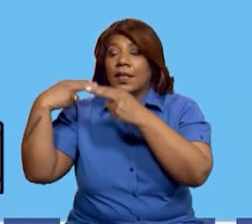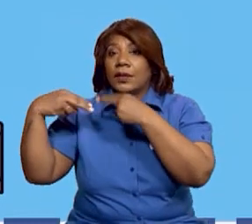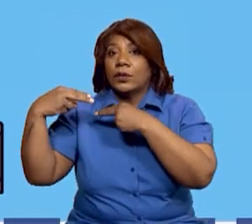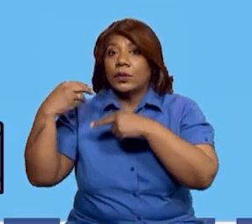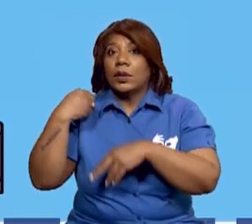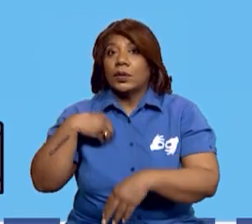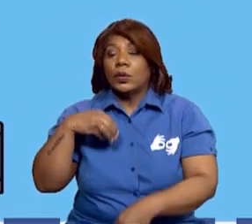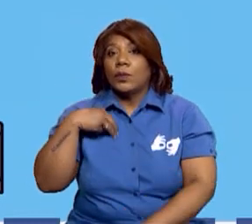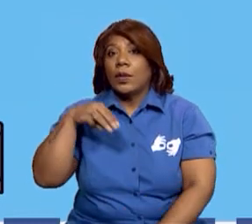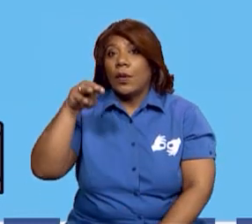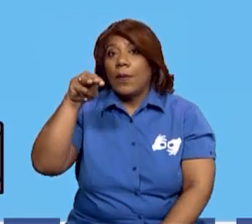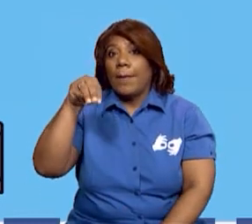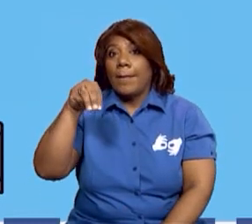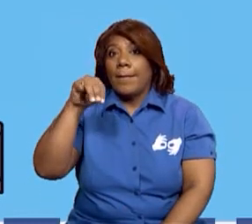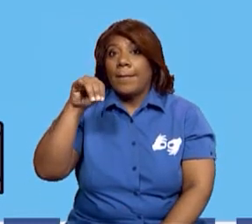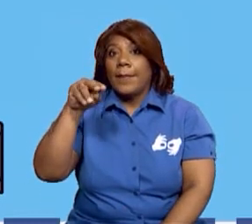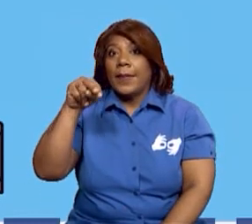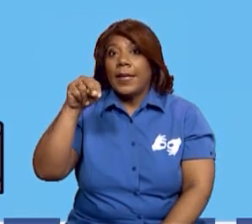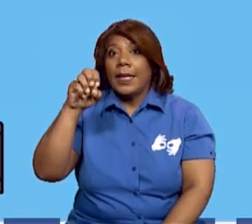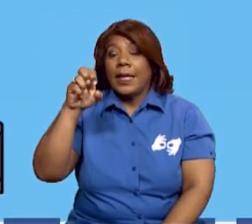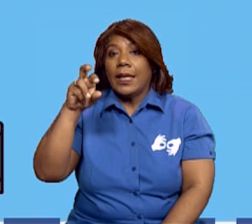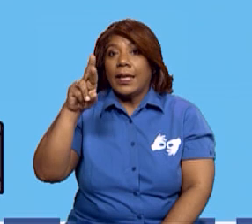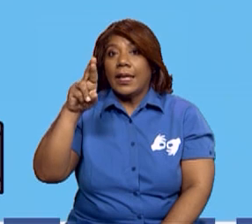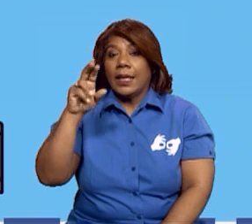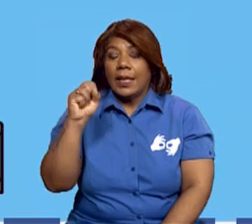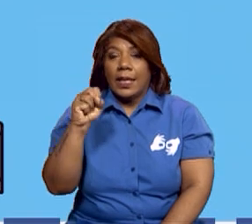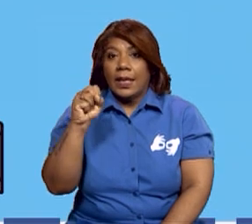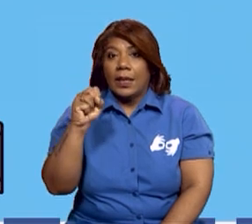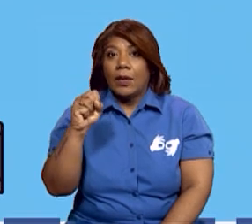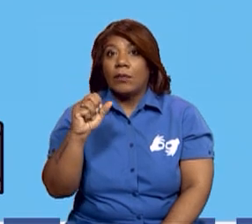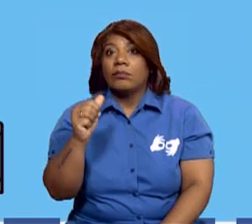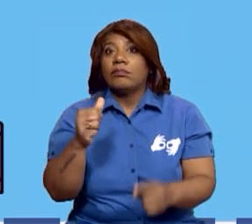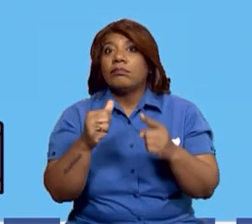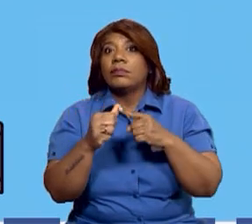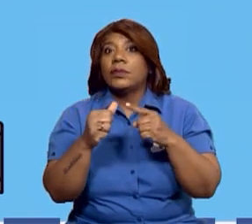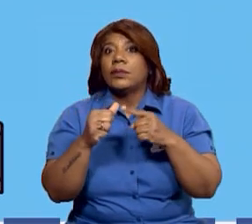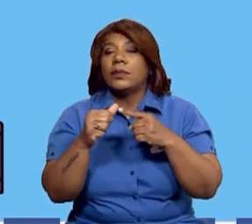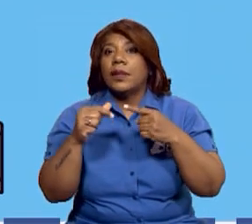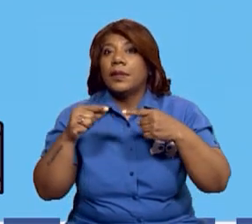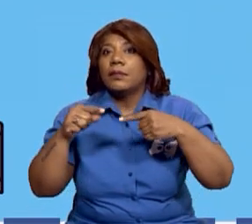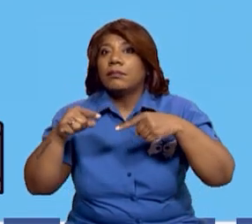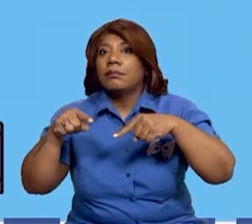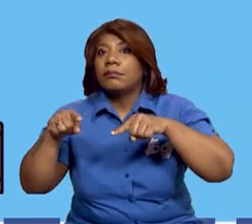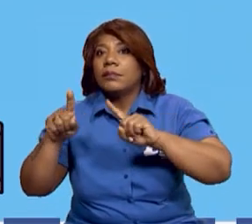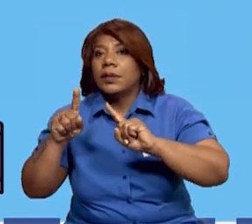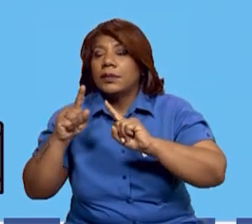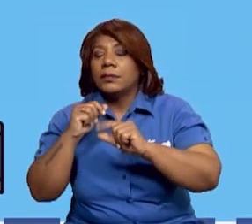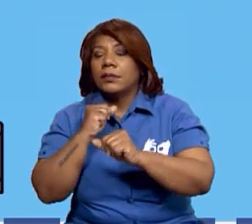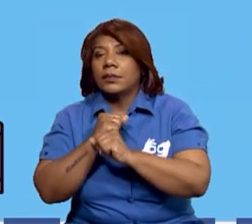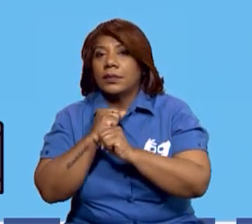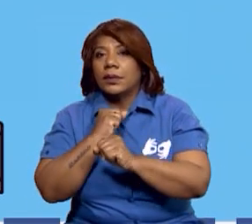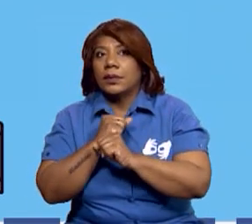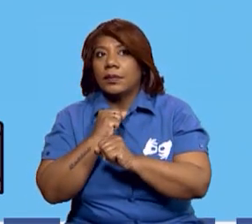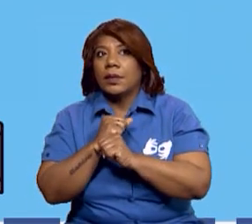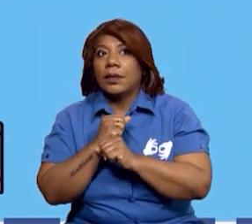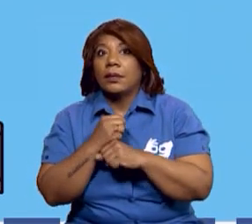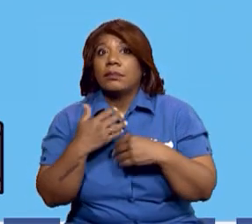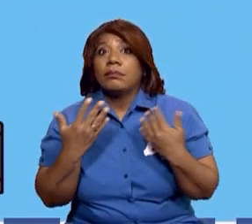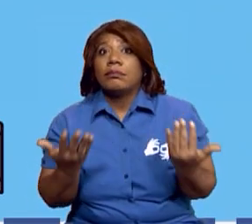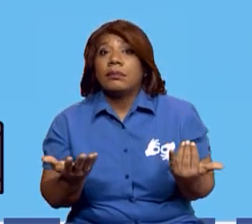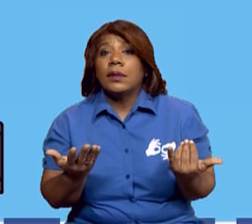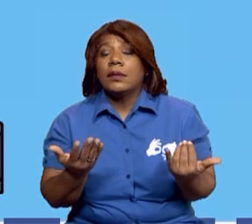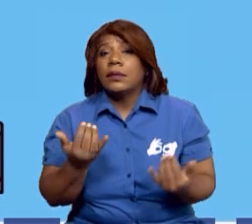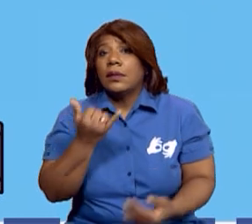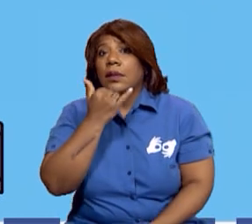que él va a ir a trabajar por primera vez a la mina. Pero, ¿qué sucede? Esta mina